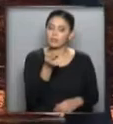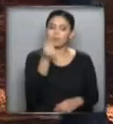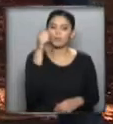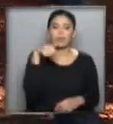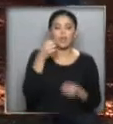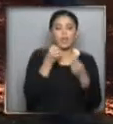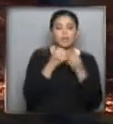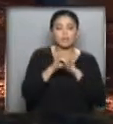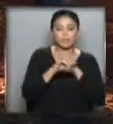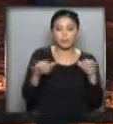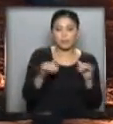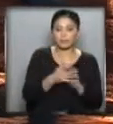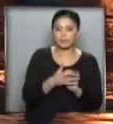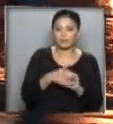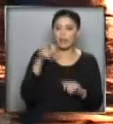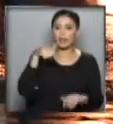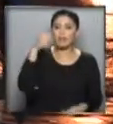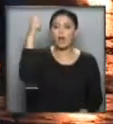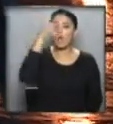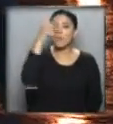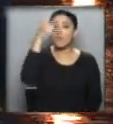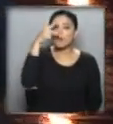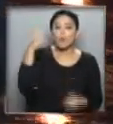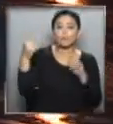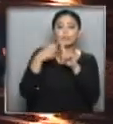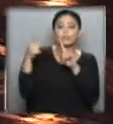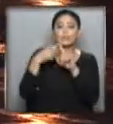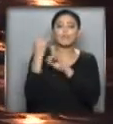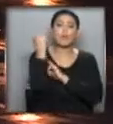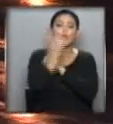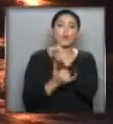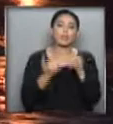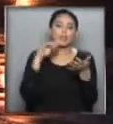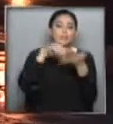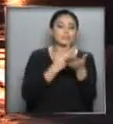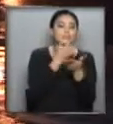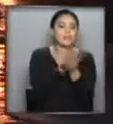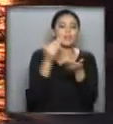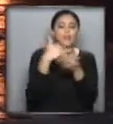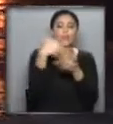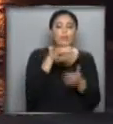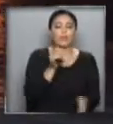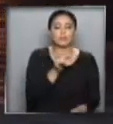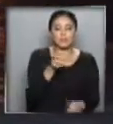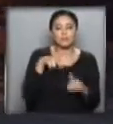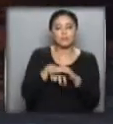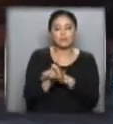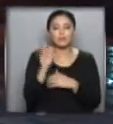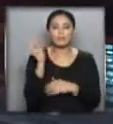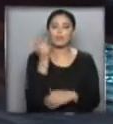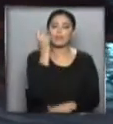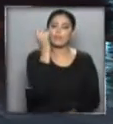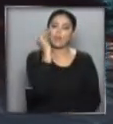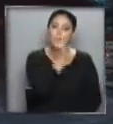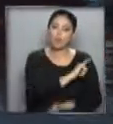a informarnos... ...está Hugo Palamara... ...conectado para darnos a conocer... ...los ingresos a Capital Federal... ...trenes y subtes... ...y el cuidado de siempre... ...en los días de lluvia como hoy...